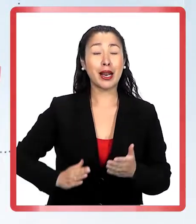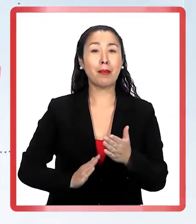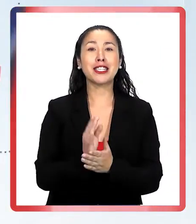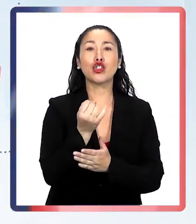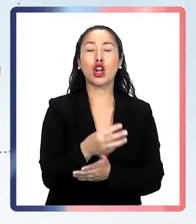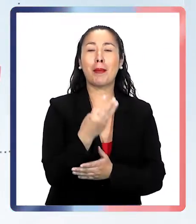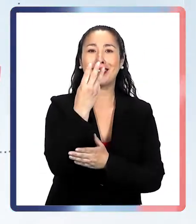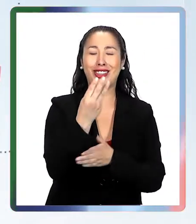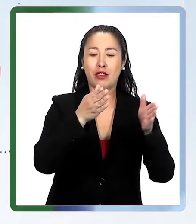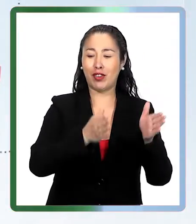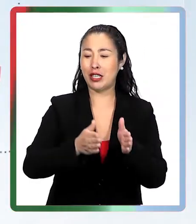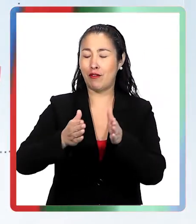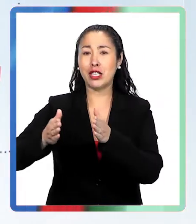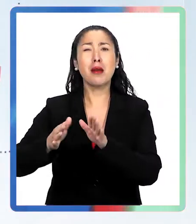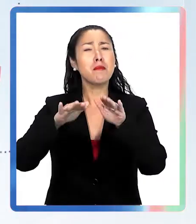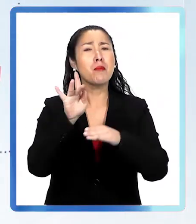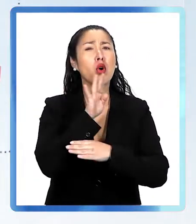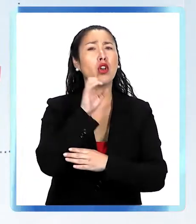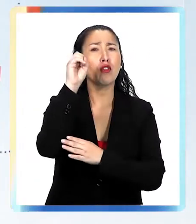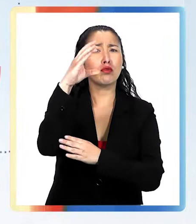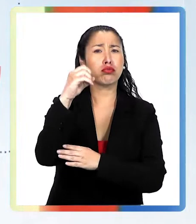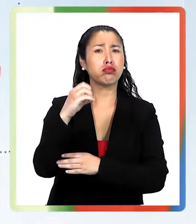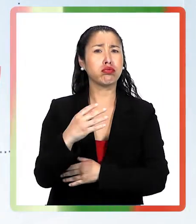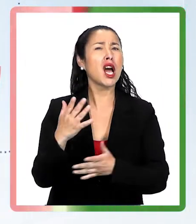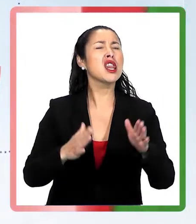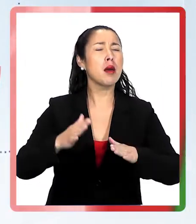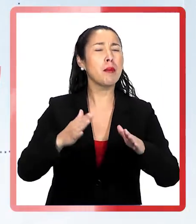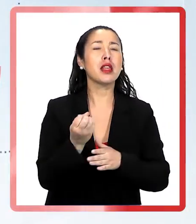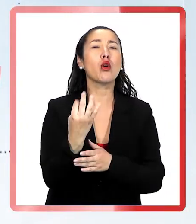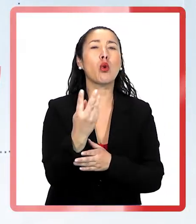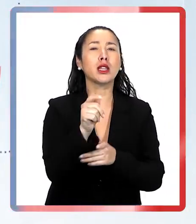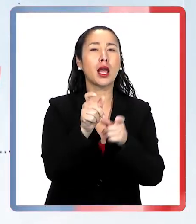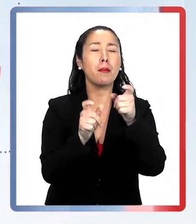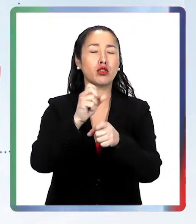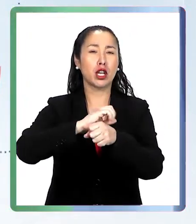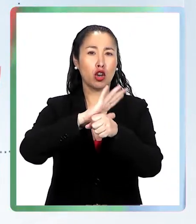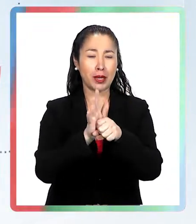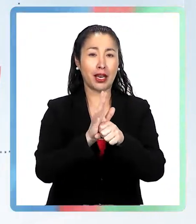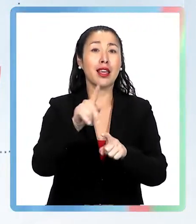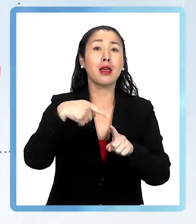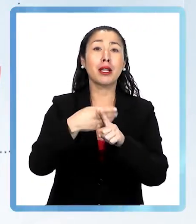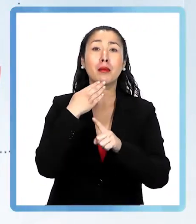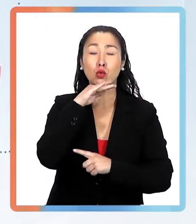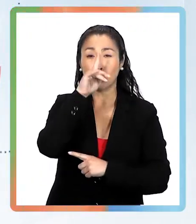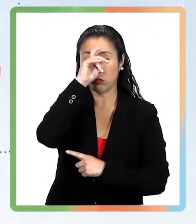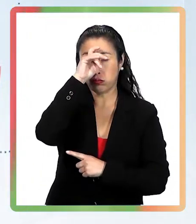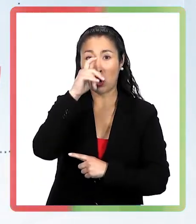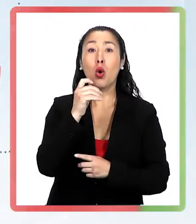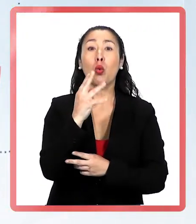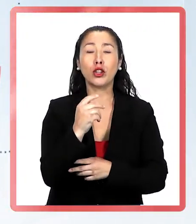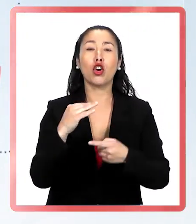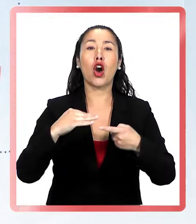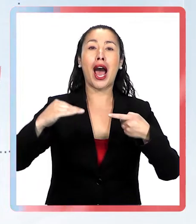solo tres fases, con los colores de un semáforo, de acuerdo al número de contagios y la ocupación hospitalaria en cada comuna. Las